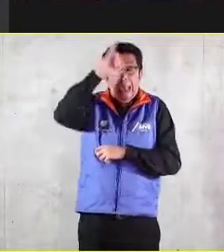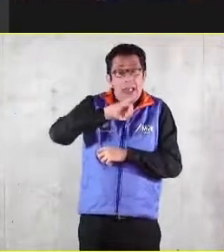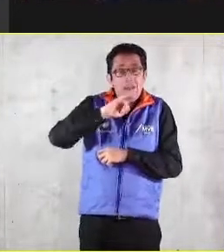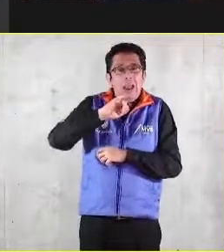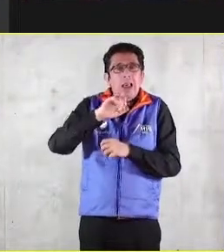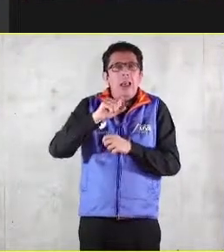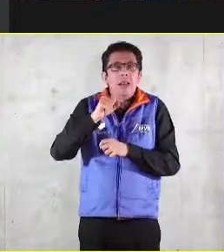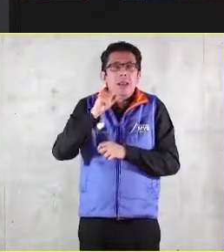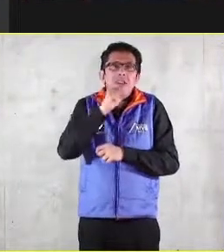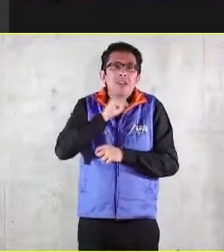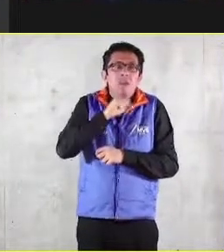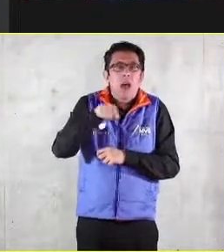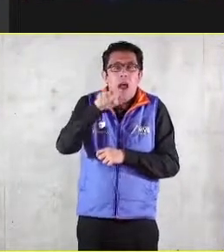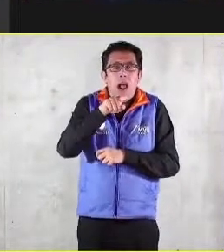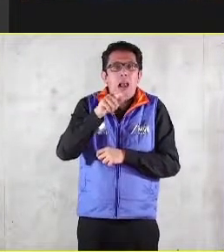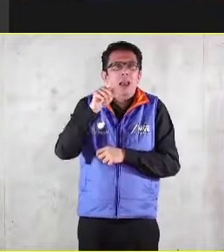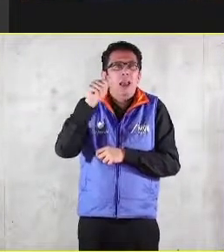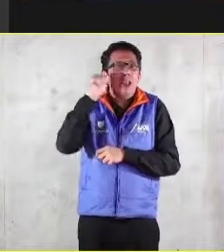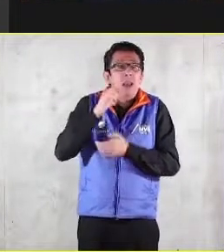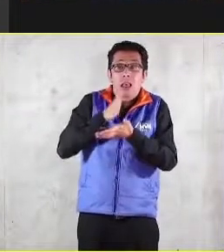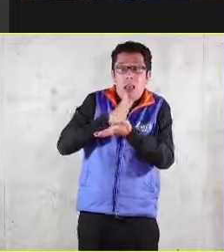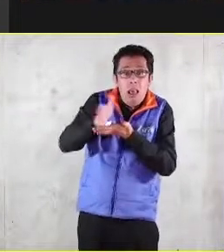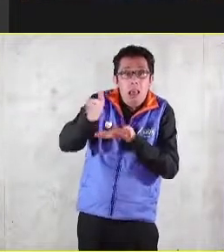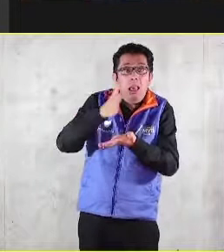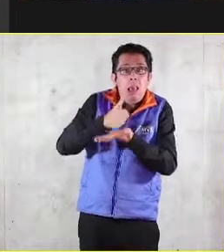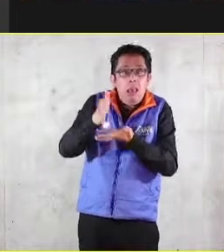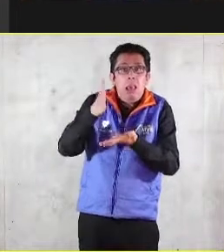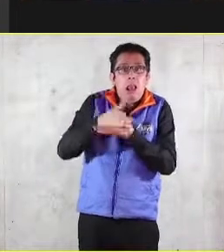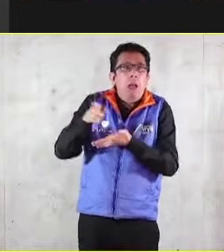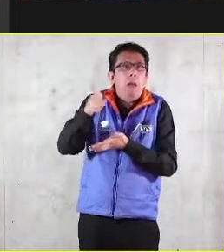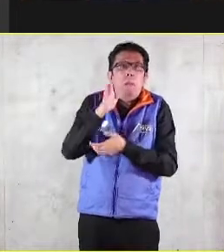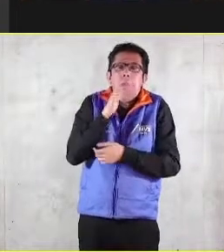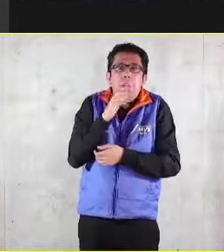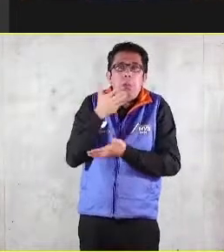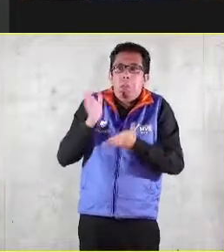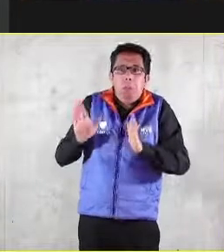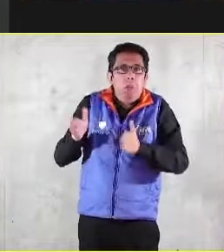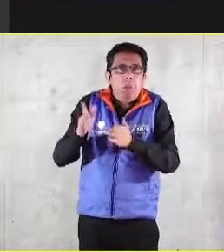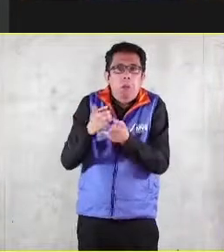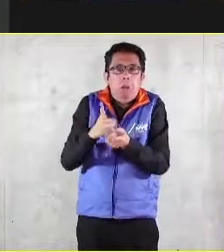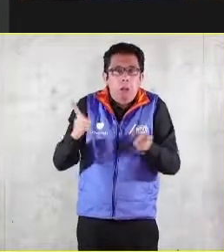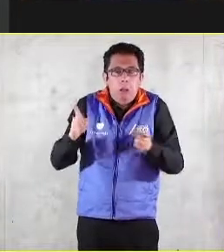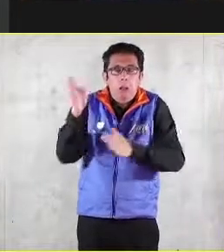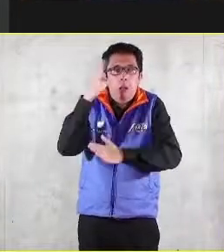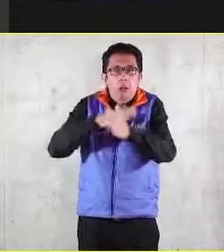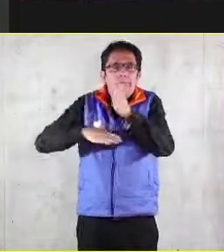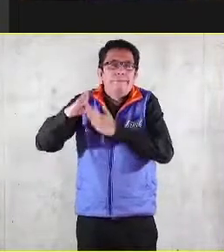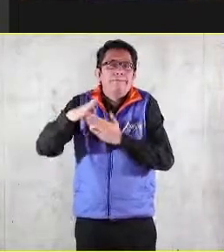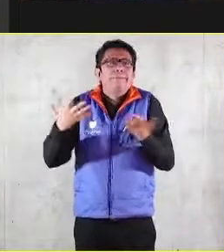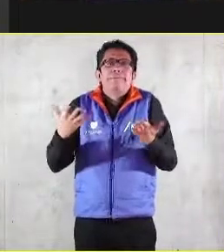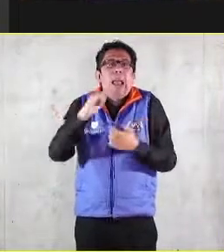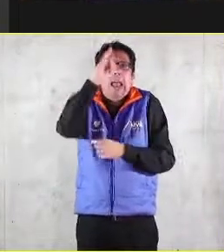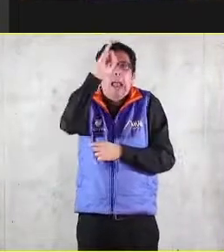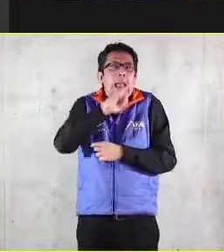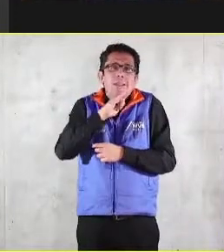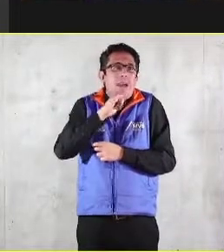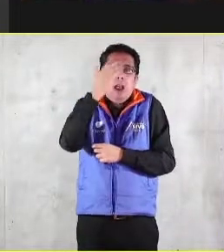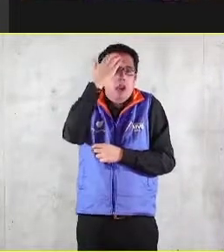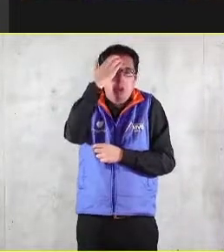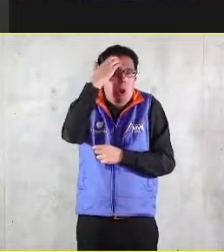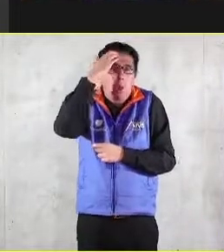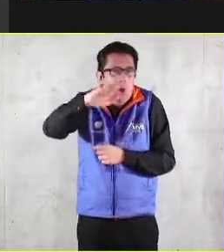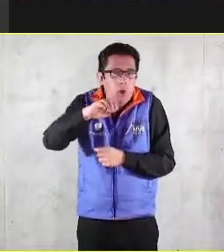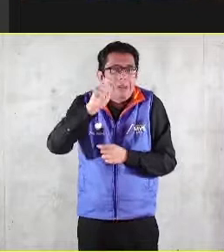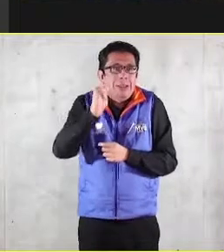deja al otro trabajar no deja al otro desarrollarse que está todo el tiempo encima del colaborador bueno este jefe no sabe de subsidiariedad